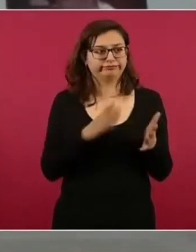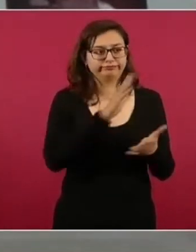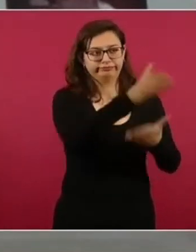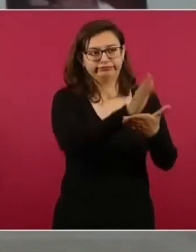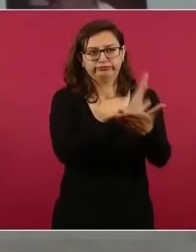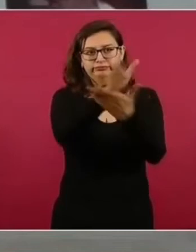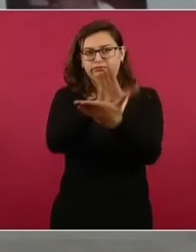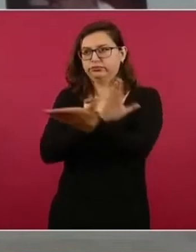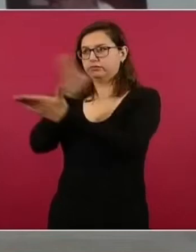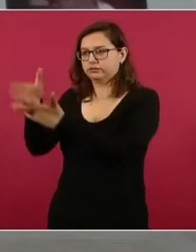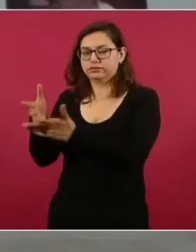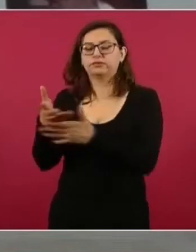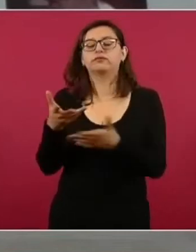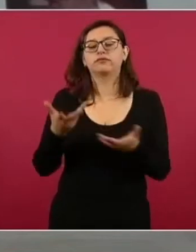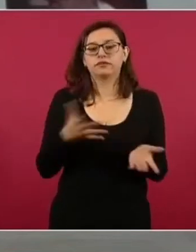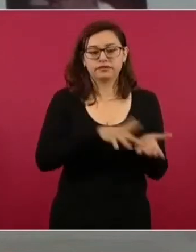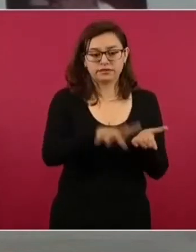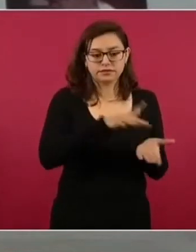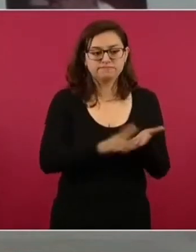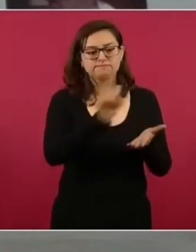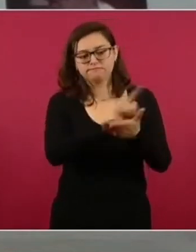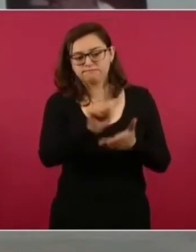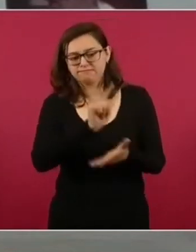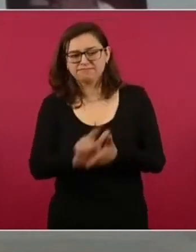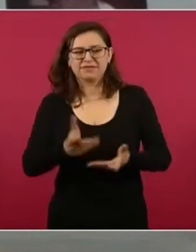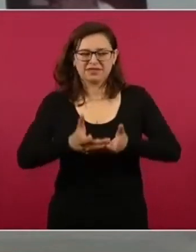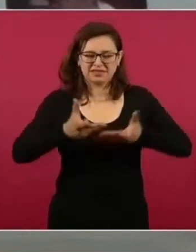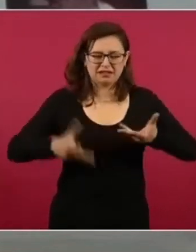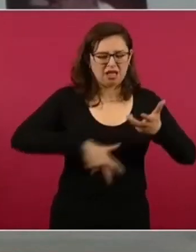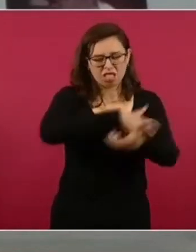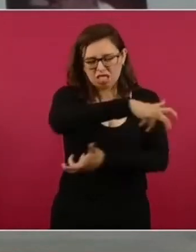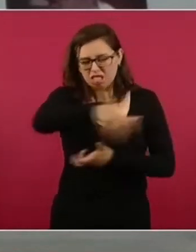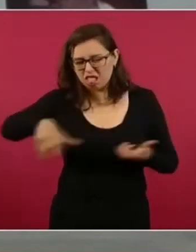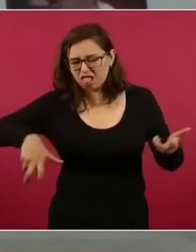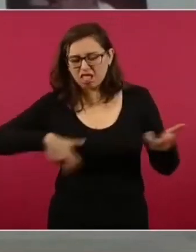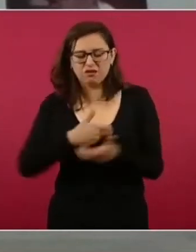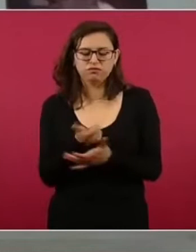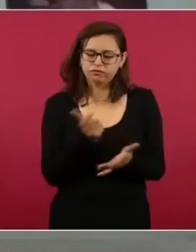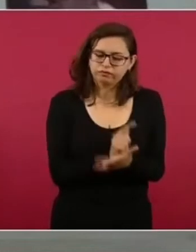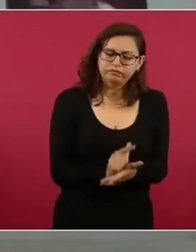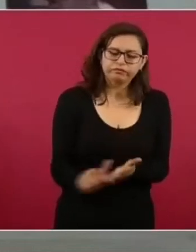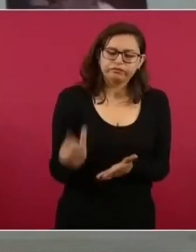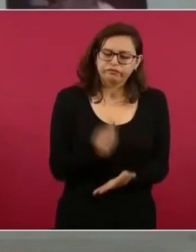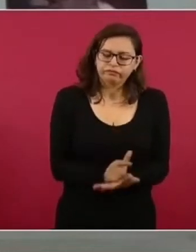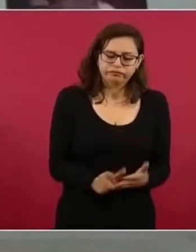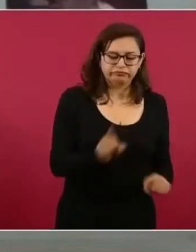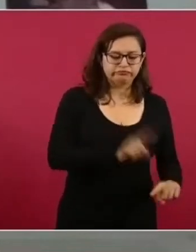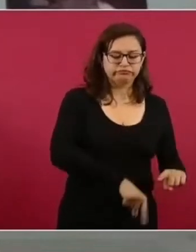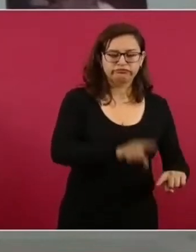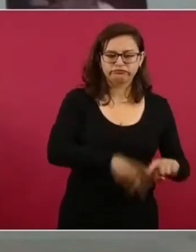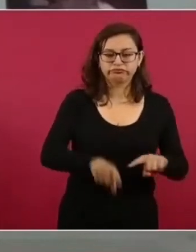o está desarrollando el apoyo en desasolver, remoción de lodos, de limpiar los espacios públicos,